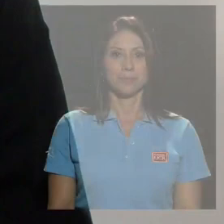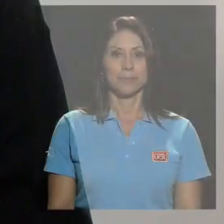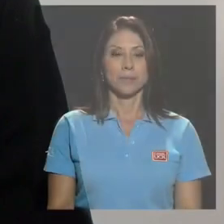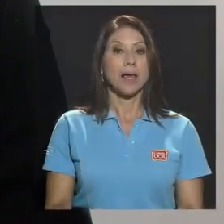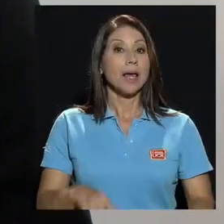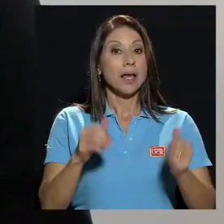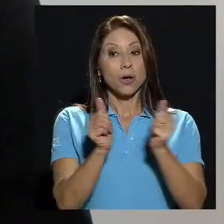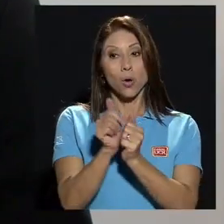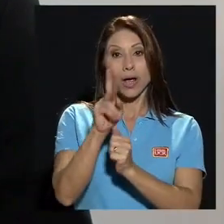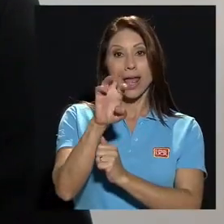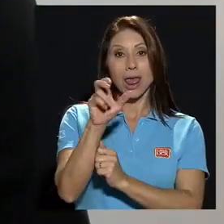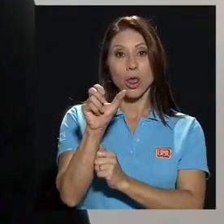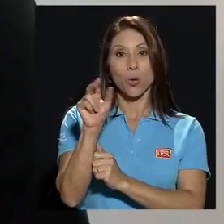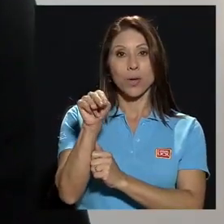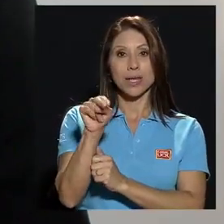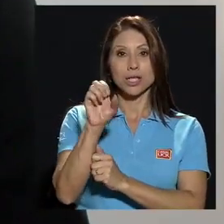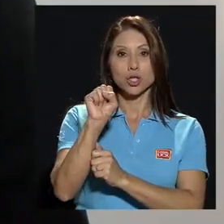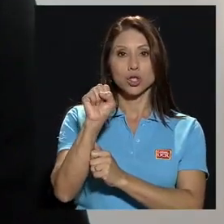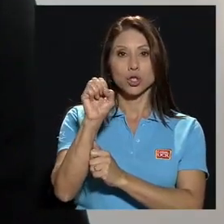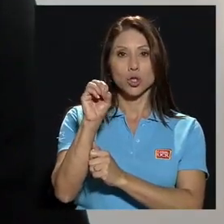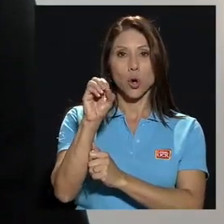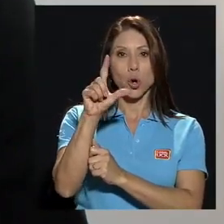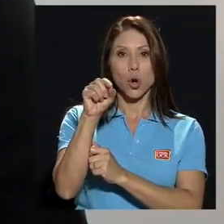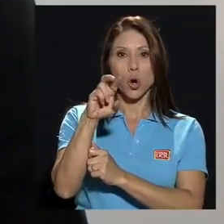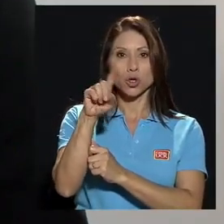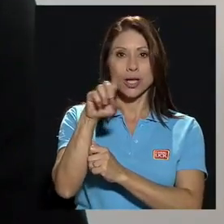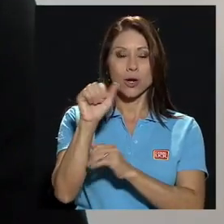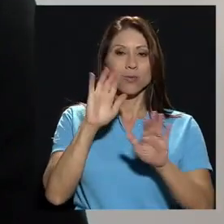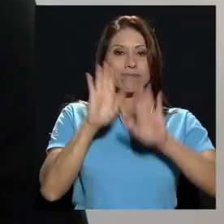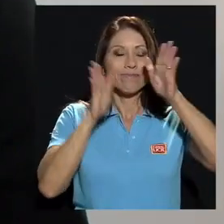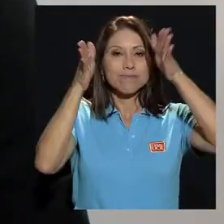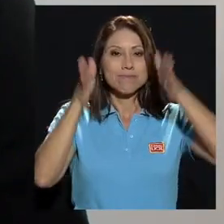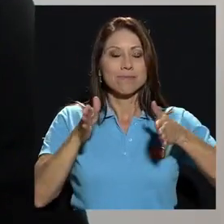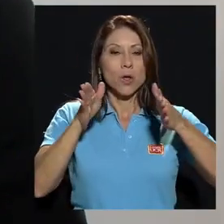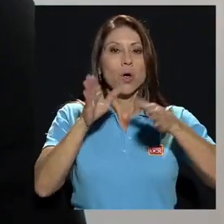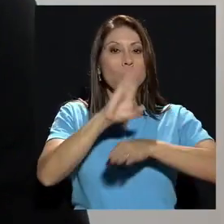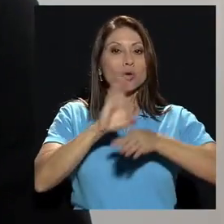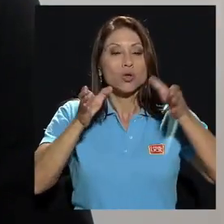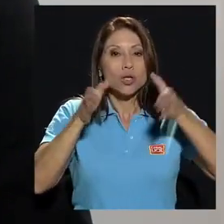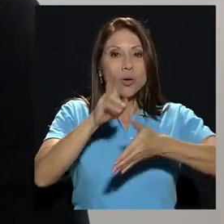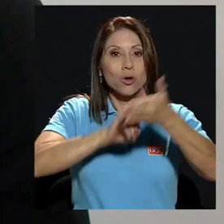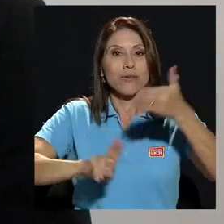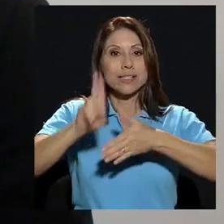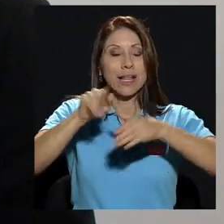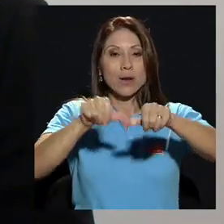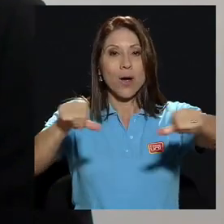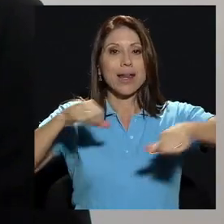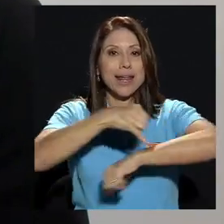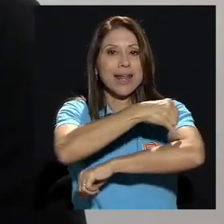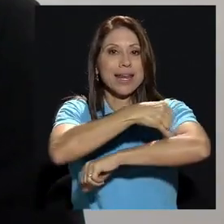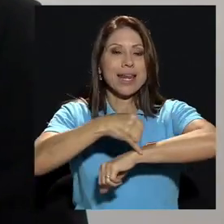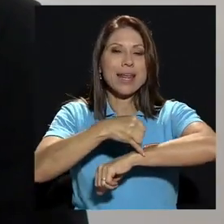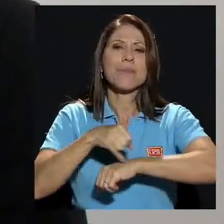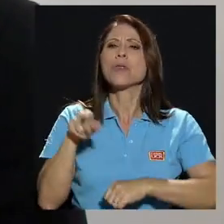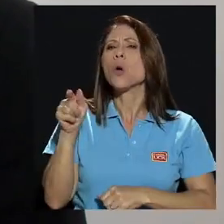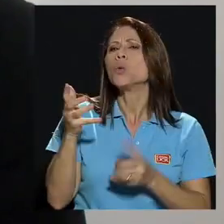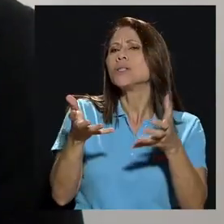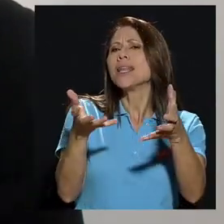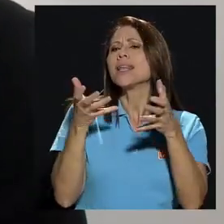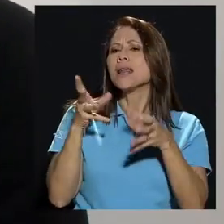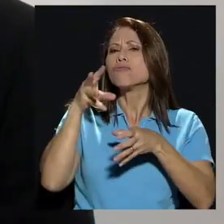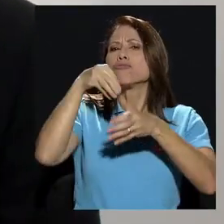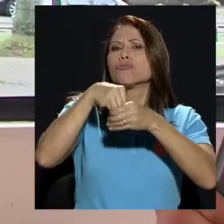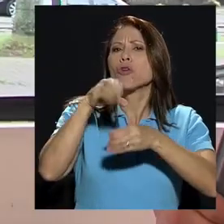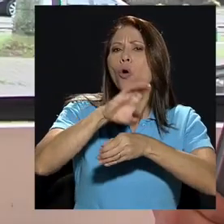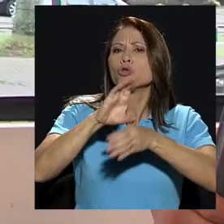Estamos con don Edwin Solórzano, aspirante al Consejo Universitario por el área de Ingeniería. Don Edwin, ¿por qué quiere usted llegar al